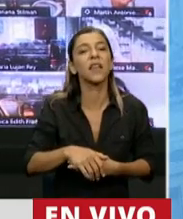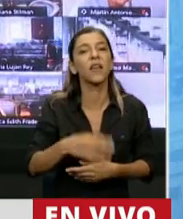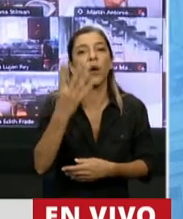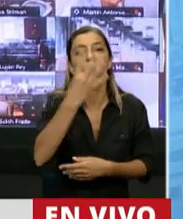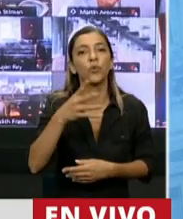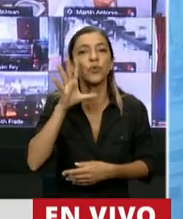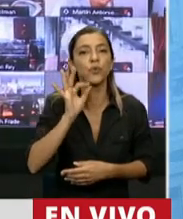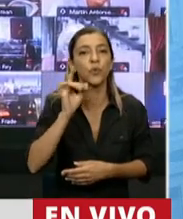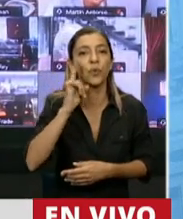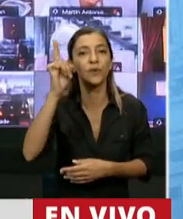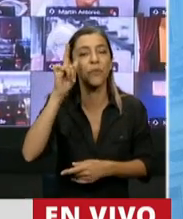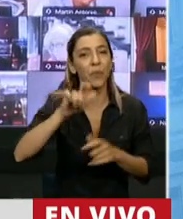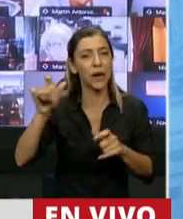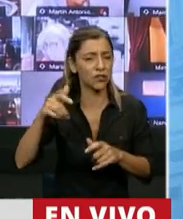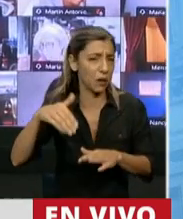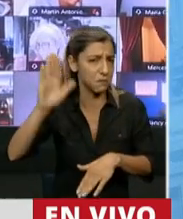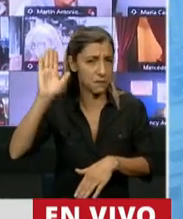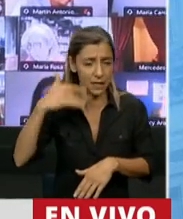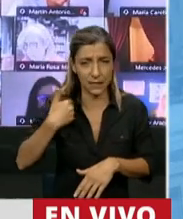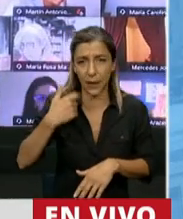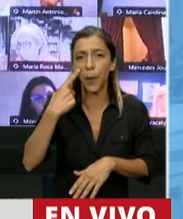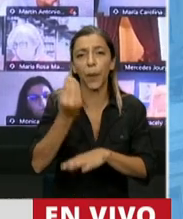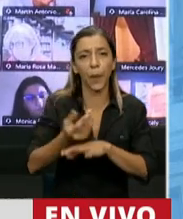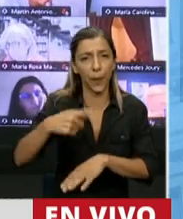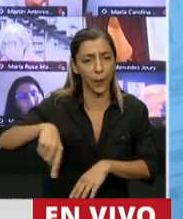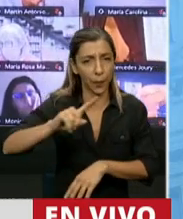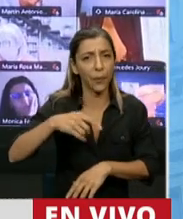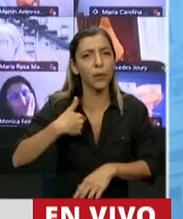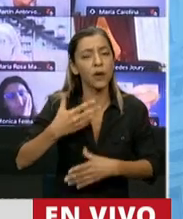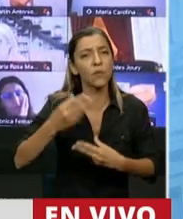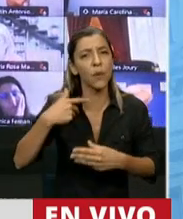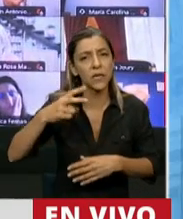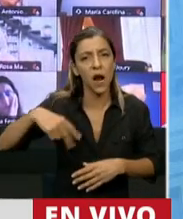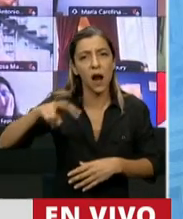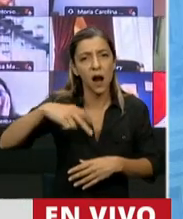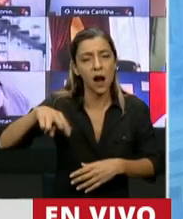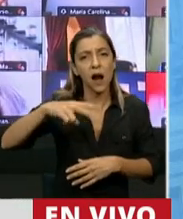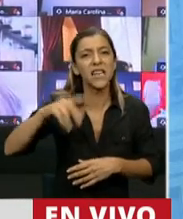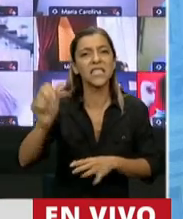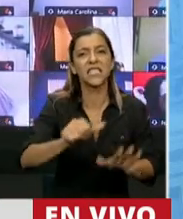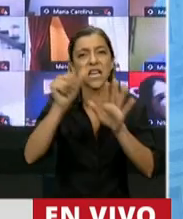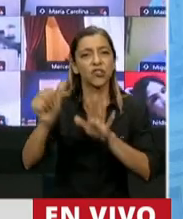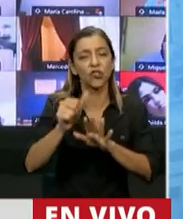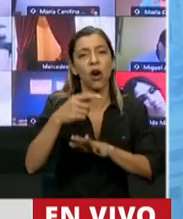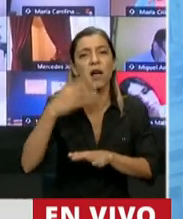personas en la Argentina caminan 6 horas por día para buscar agua potable.